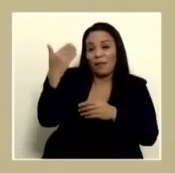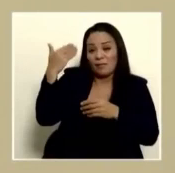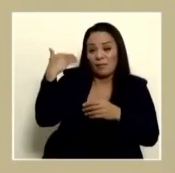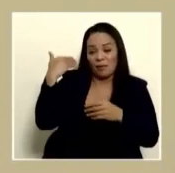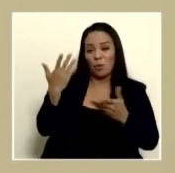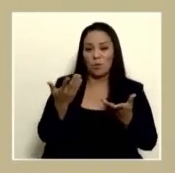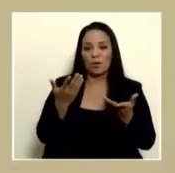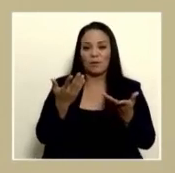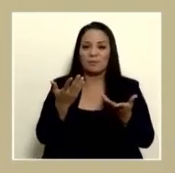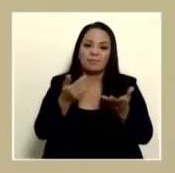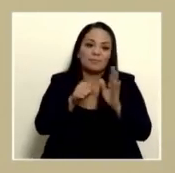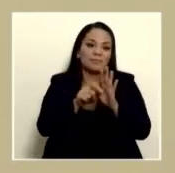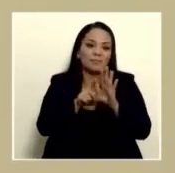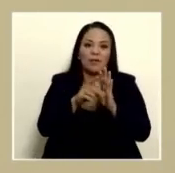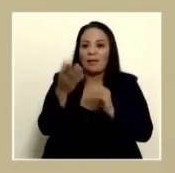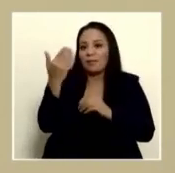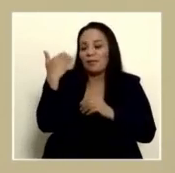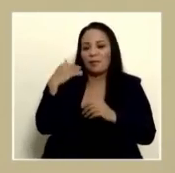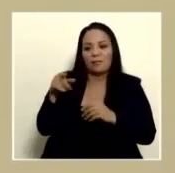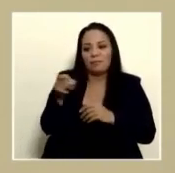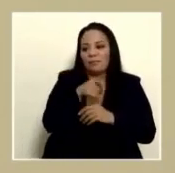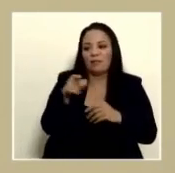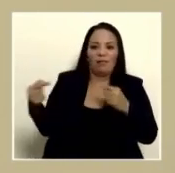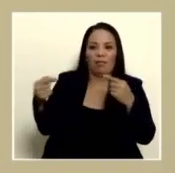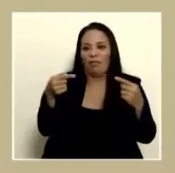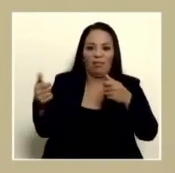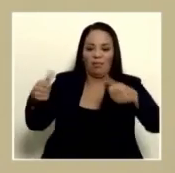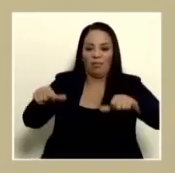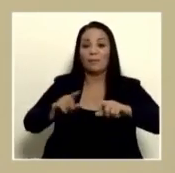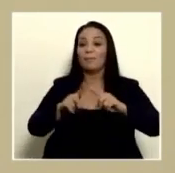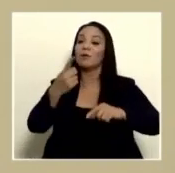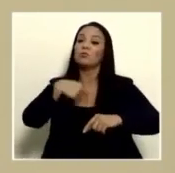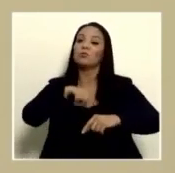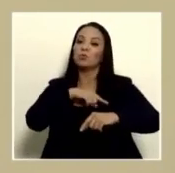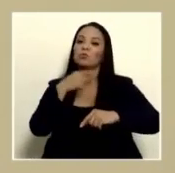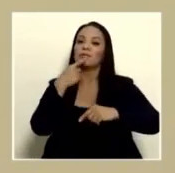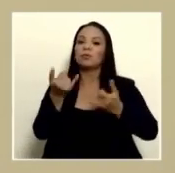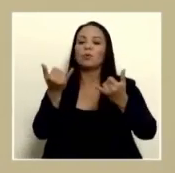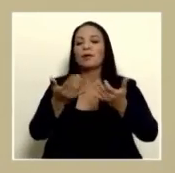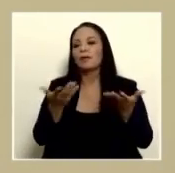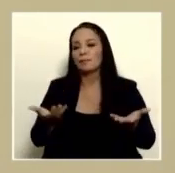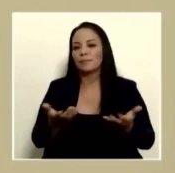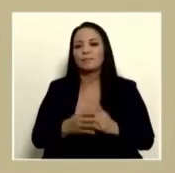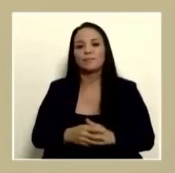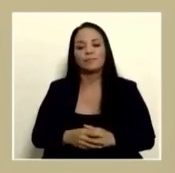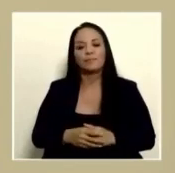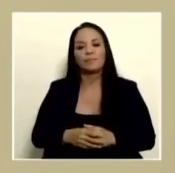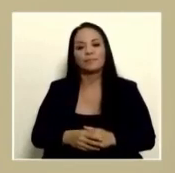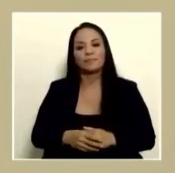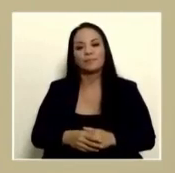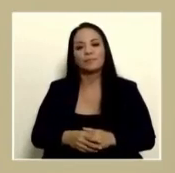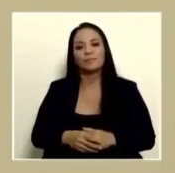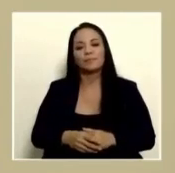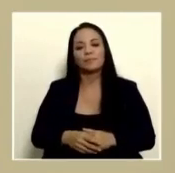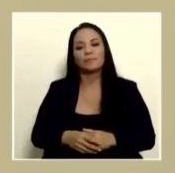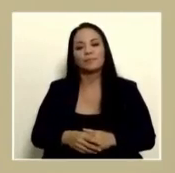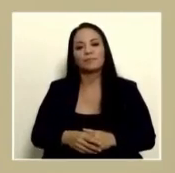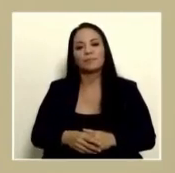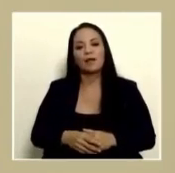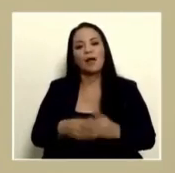asamblea no pudieron acordar nosotros lo que estamos diciendo es cuál es cuál la